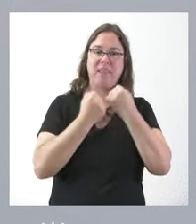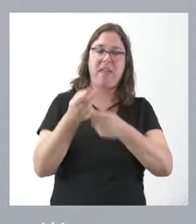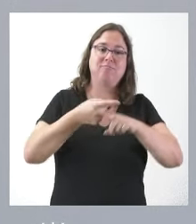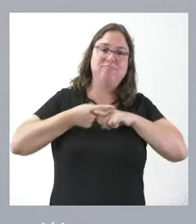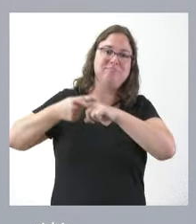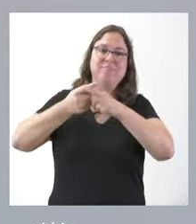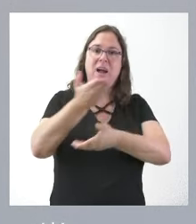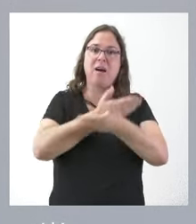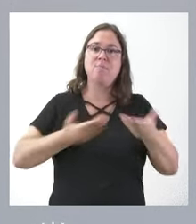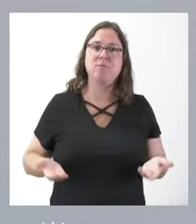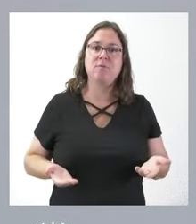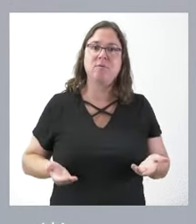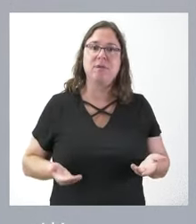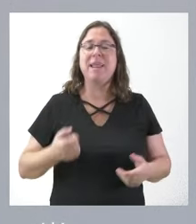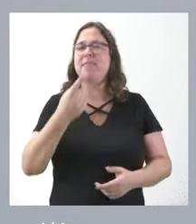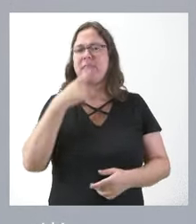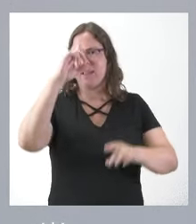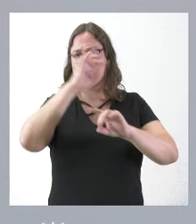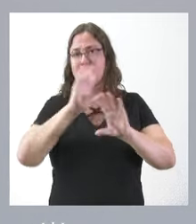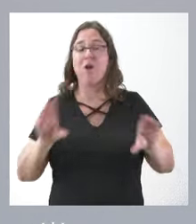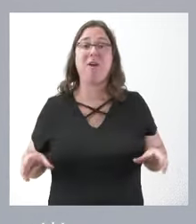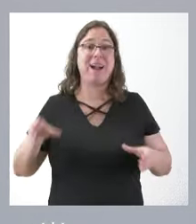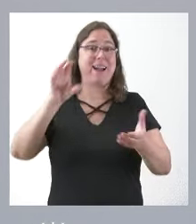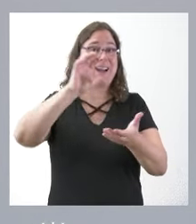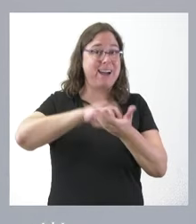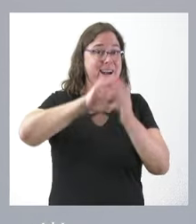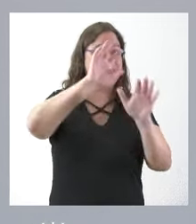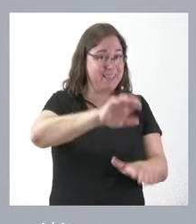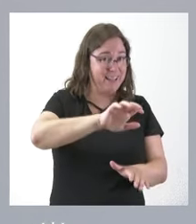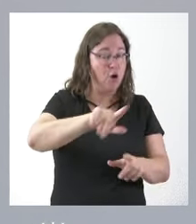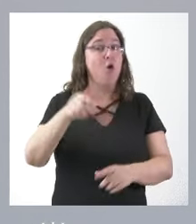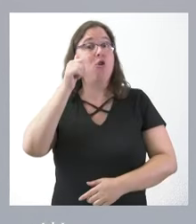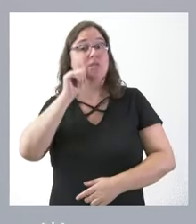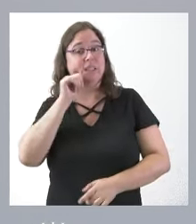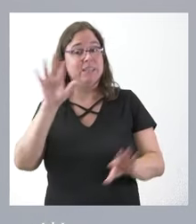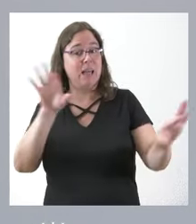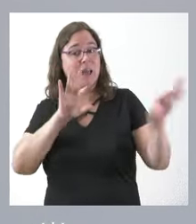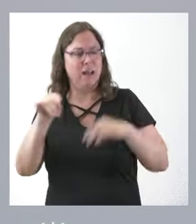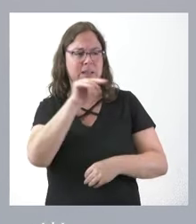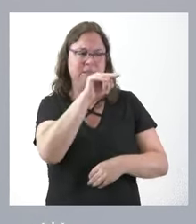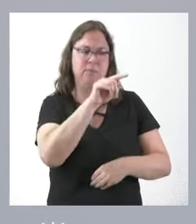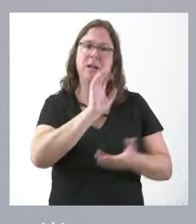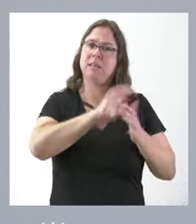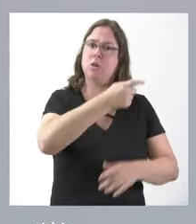cuando llegue el momento. Y es decir, claramente, que entre Castilla y León y Pedro Sánchez hay que elegir siempre Castilla y León y España.